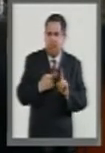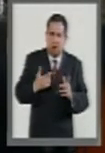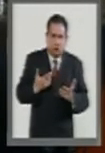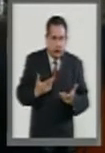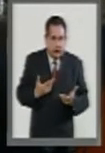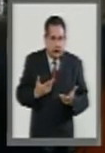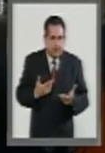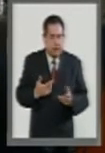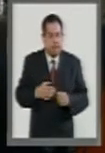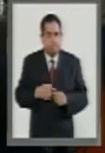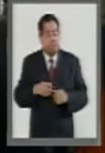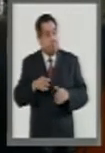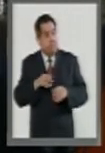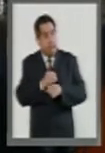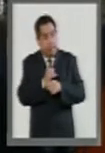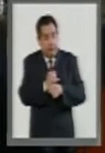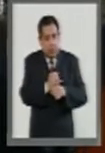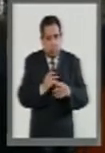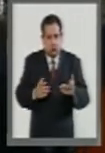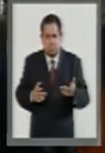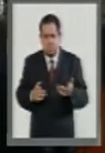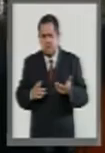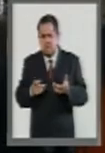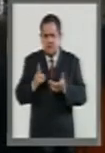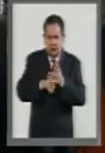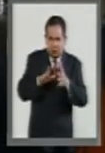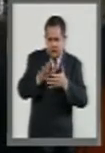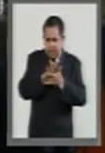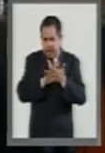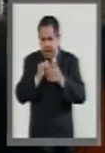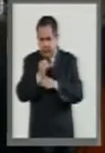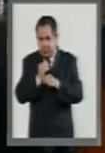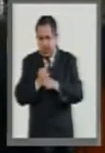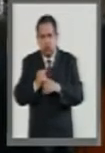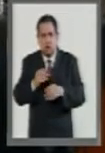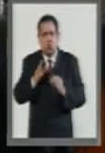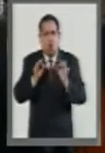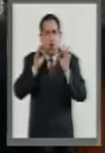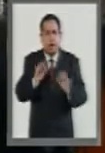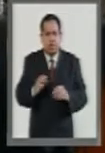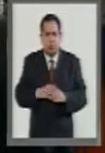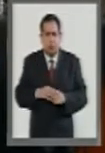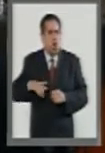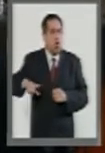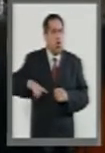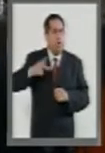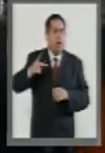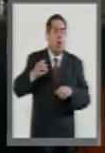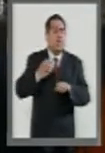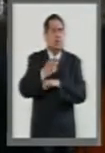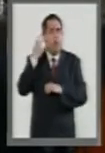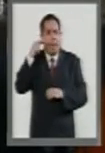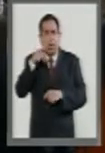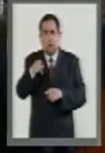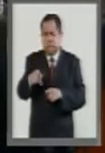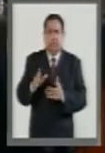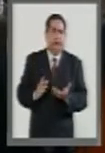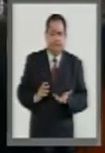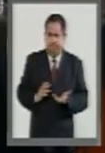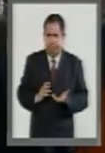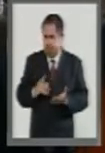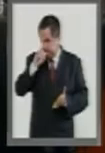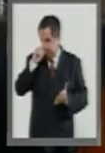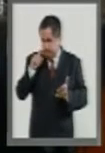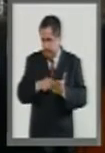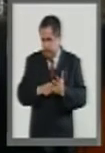está dentro de un esquema de investigación impropio, que es el del gobierno del Estado de Veracruz. Yo